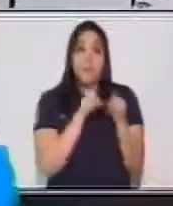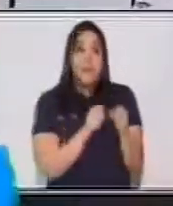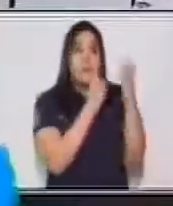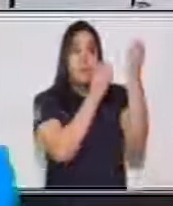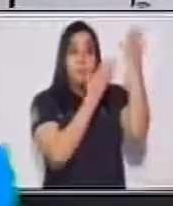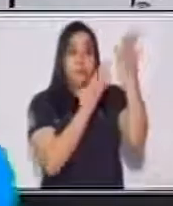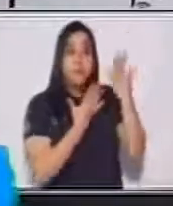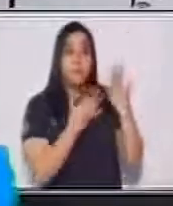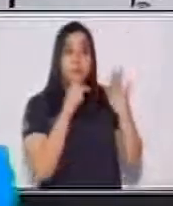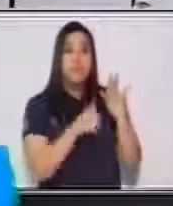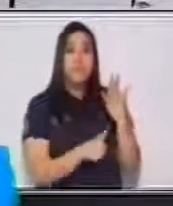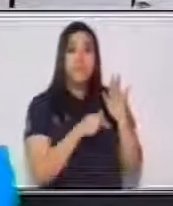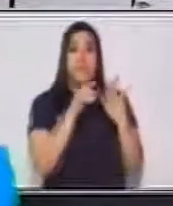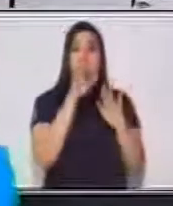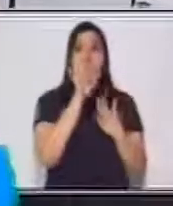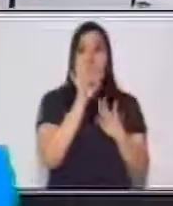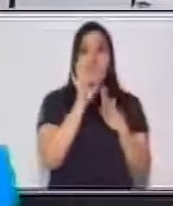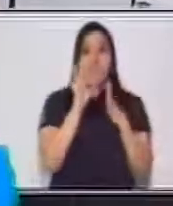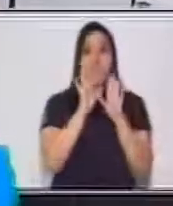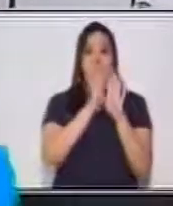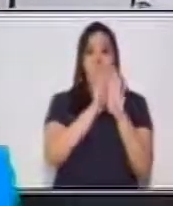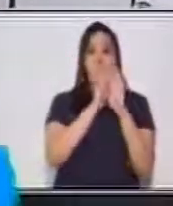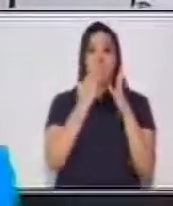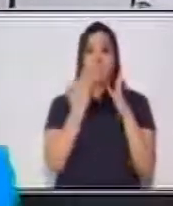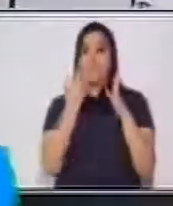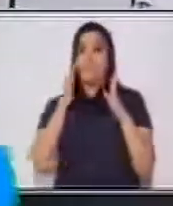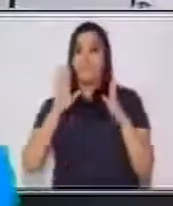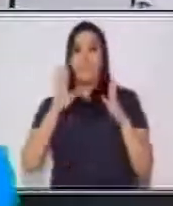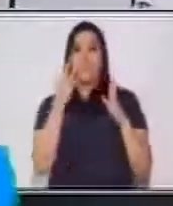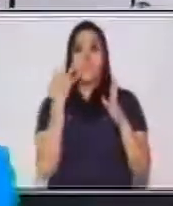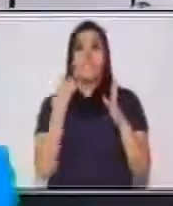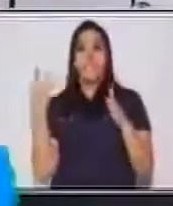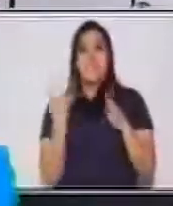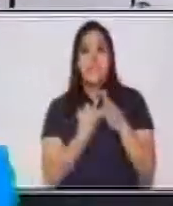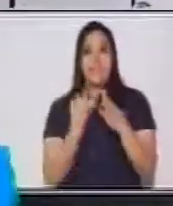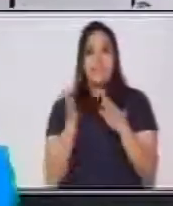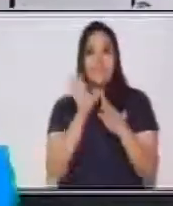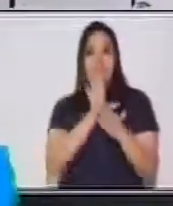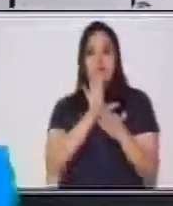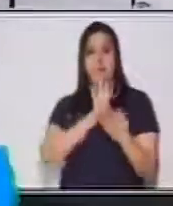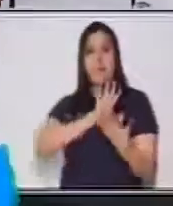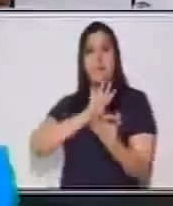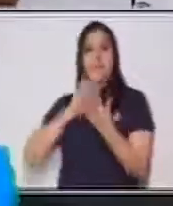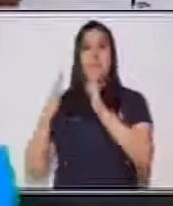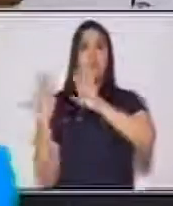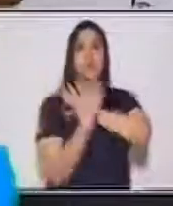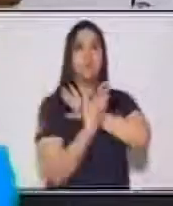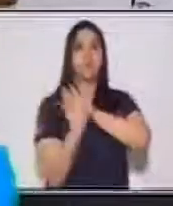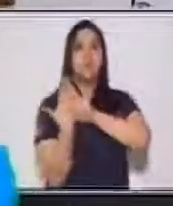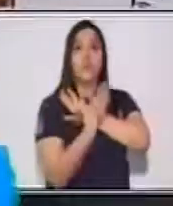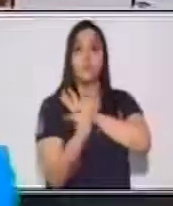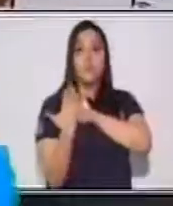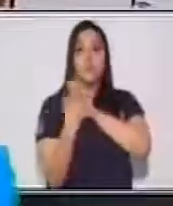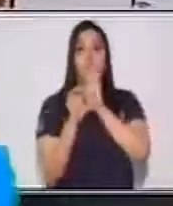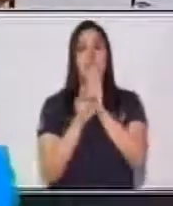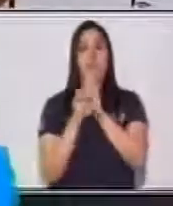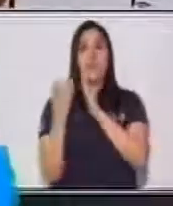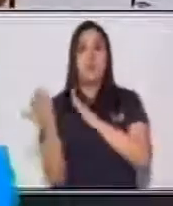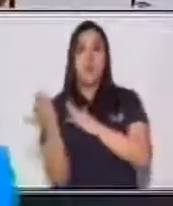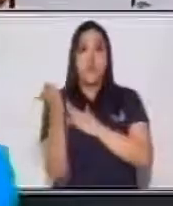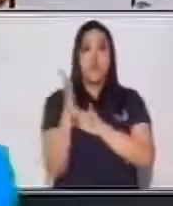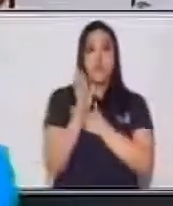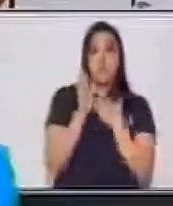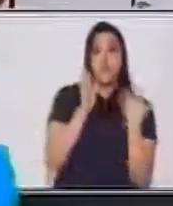espacios interiores y tres exteriores, pero cuando doblamos solo aparecen dos